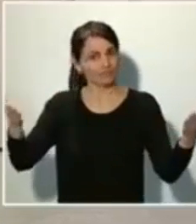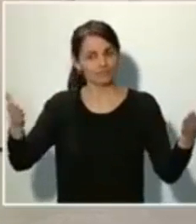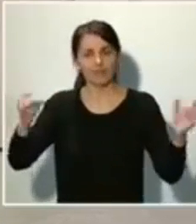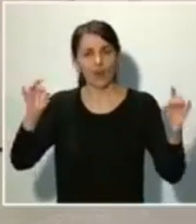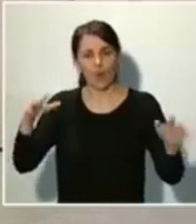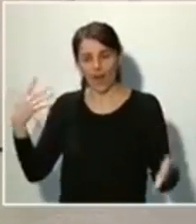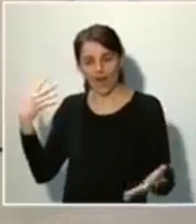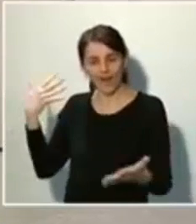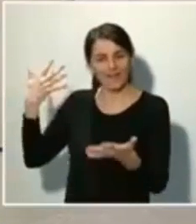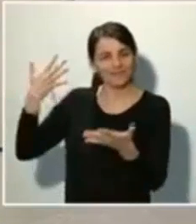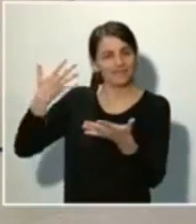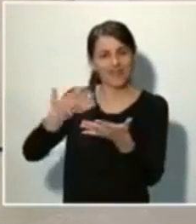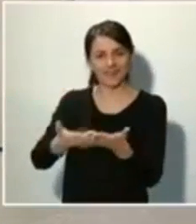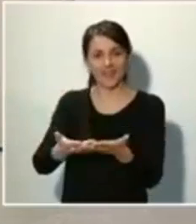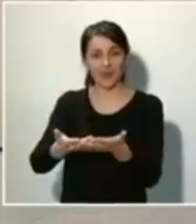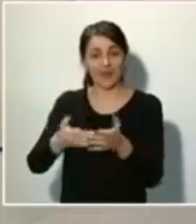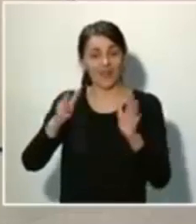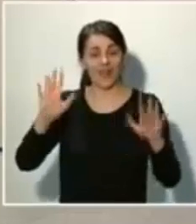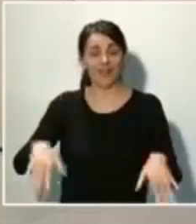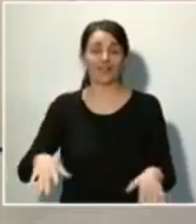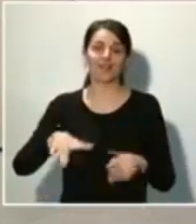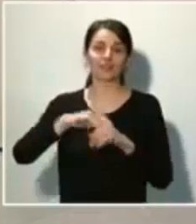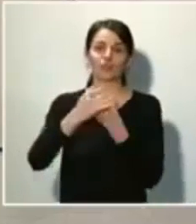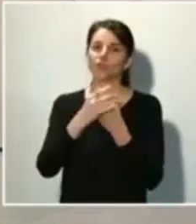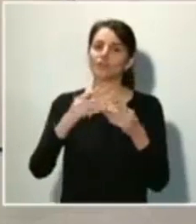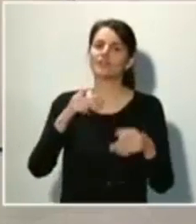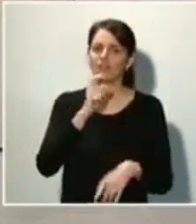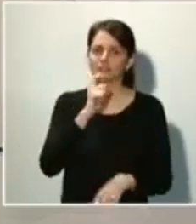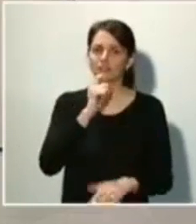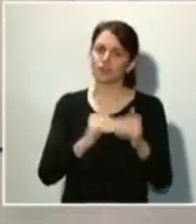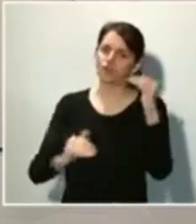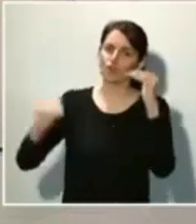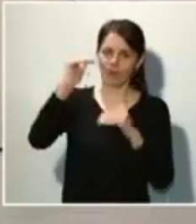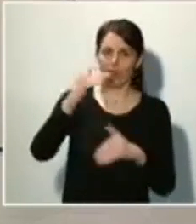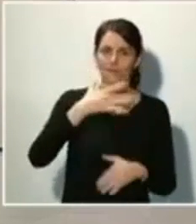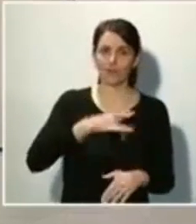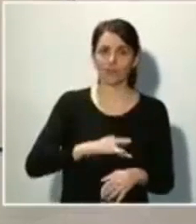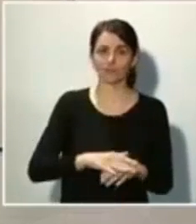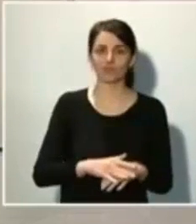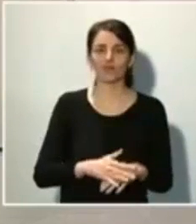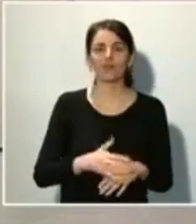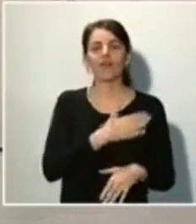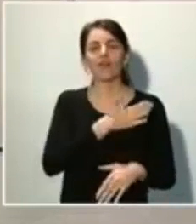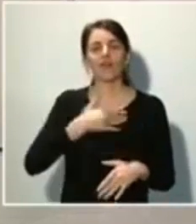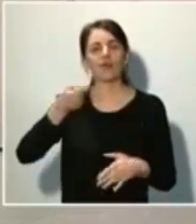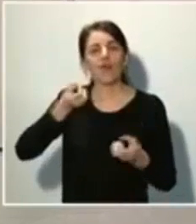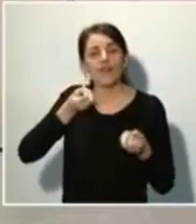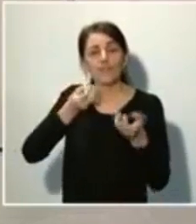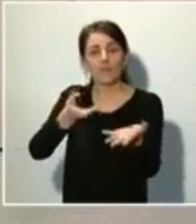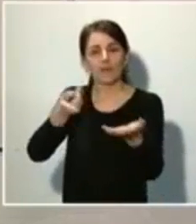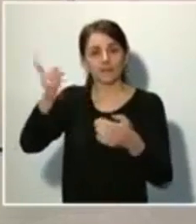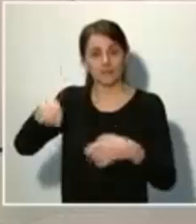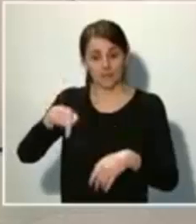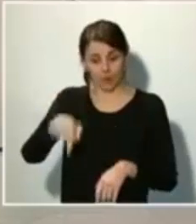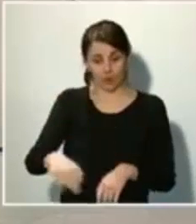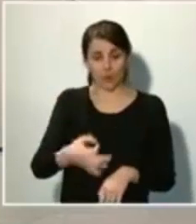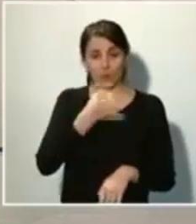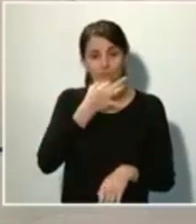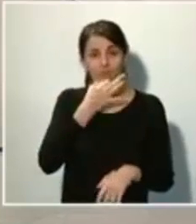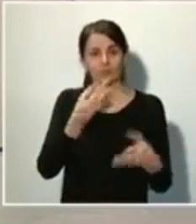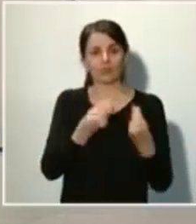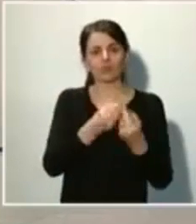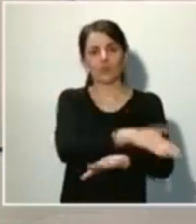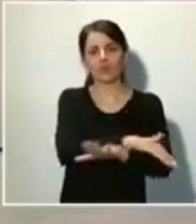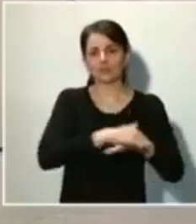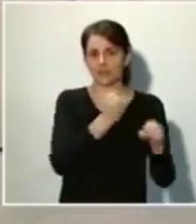podido mejorar y superar las situaciones difíciles. Quiero informar por último de que esta misma tarde voy a mantener junto a la ministra de Trabajo y Economía Social